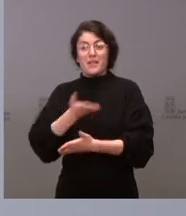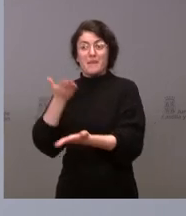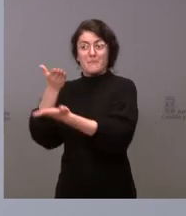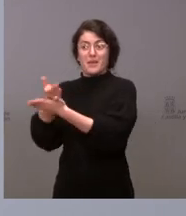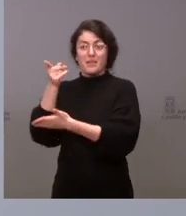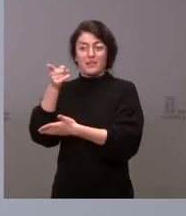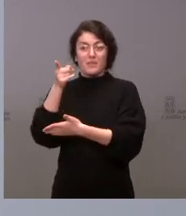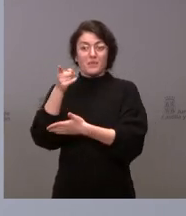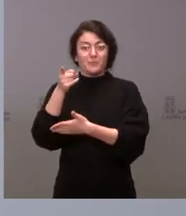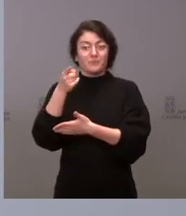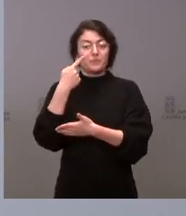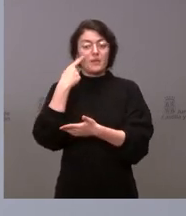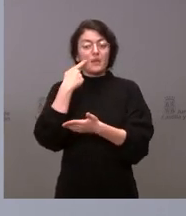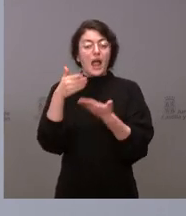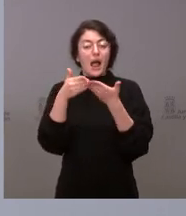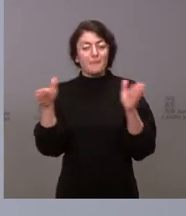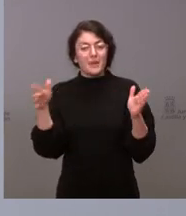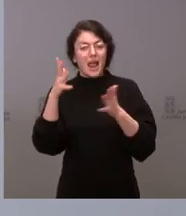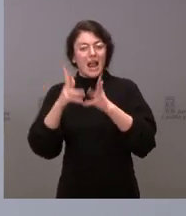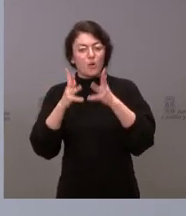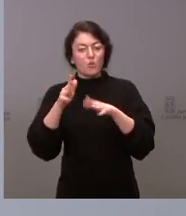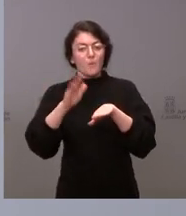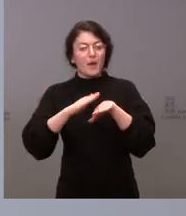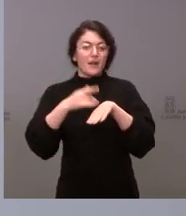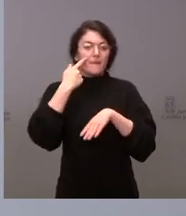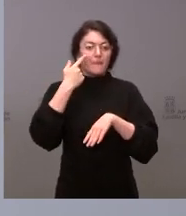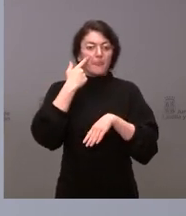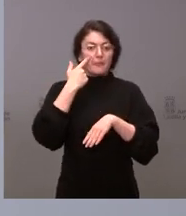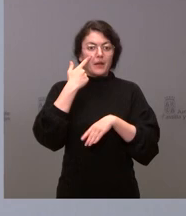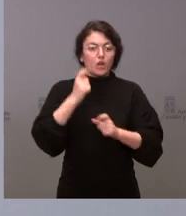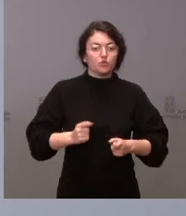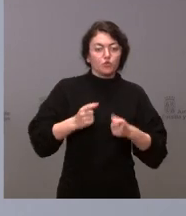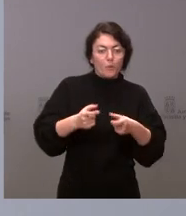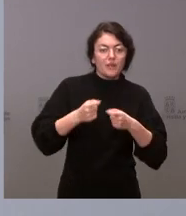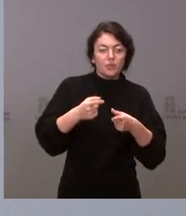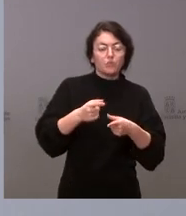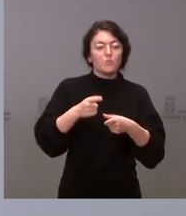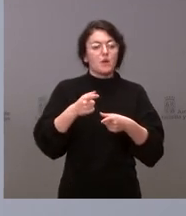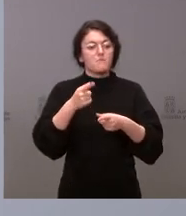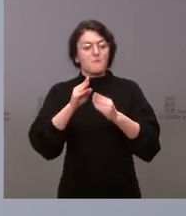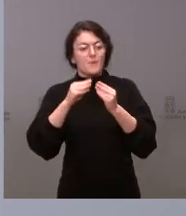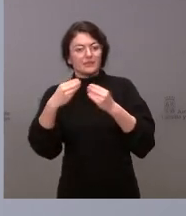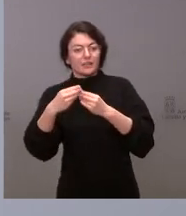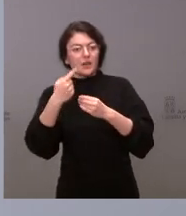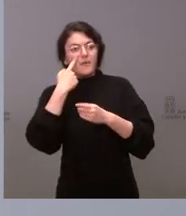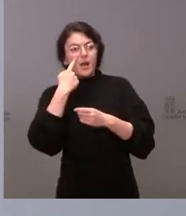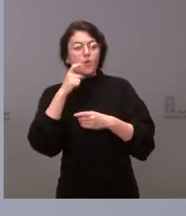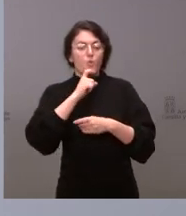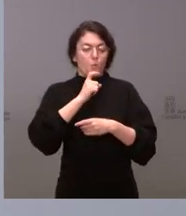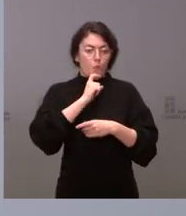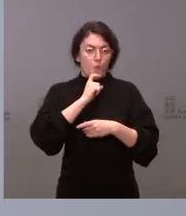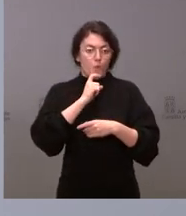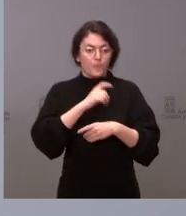de cómo puede ser el tipo de suministros y materias afectados por esta actualización de costes y los contratos. Con carácter